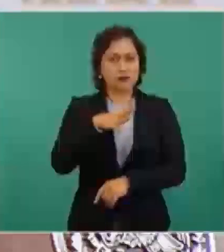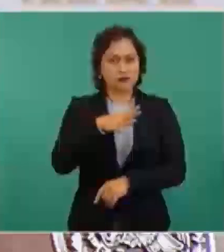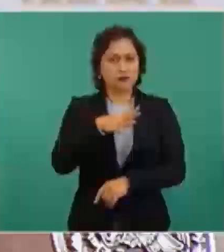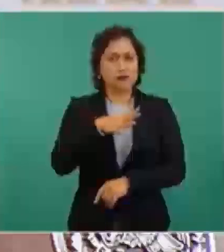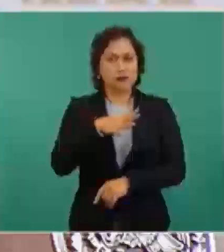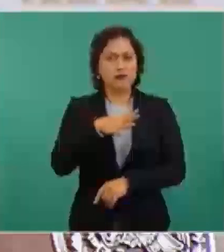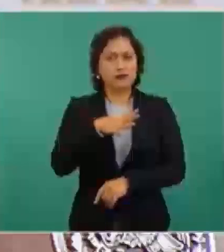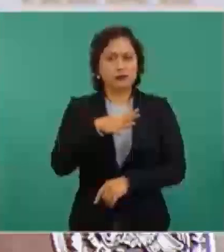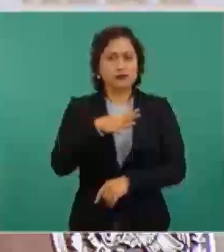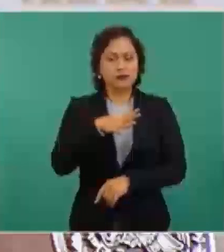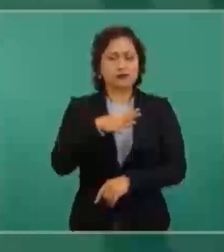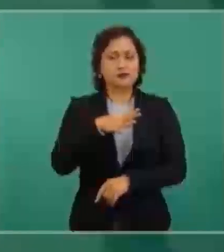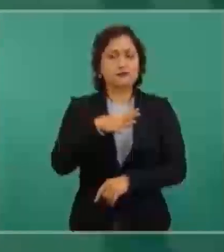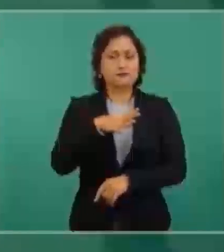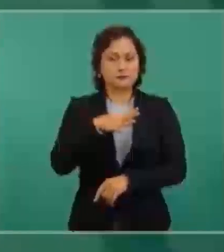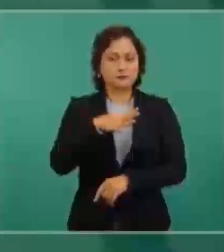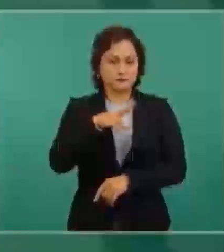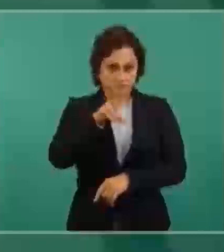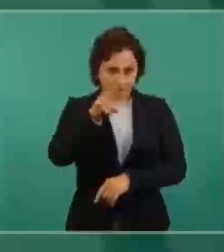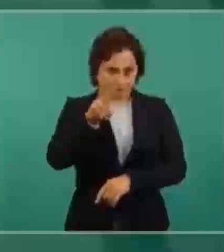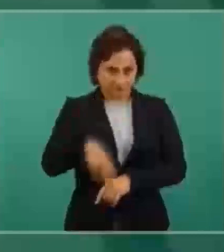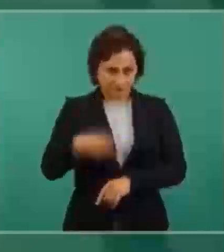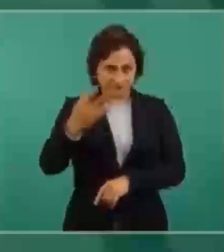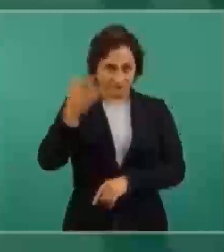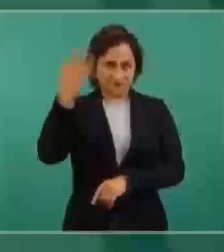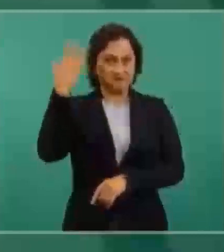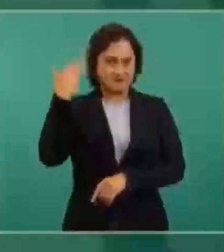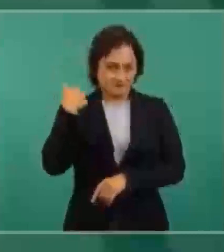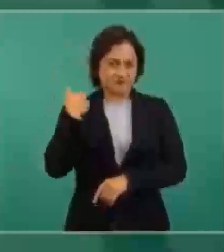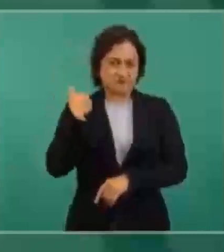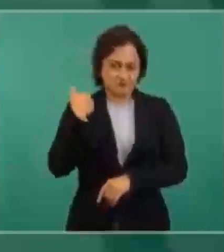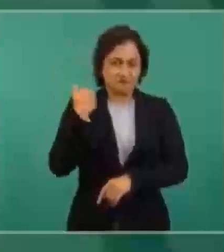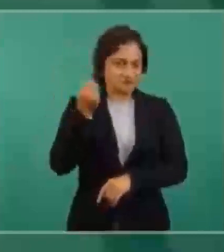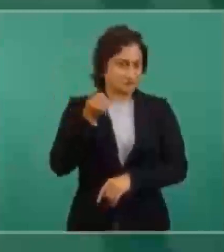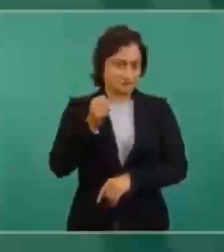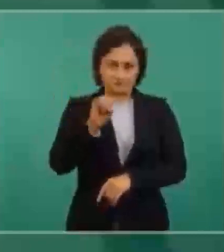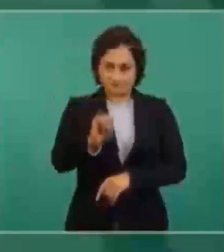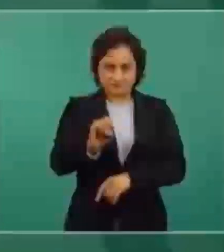al día siguiente, porque así era, a los dos días,